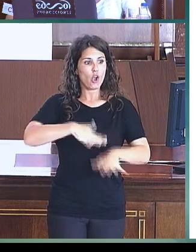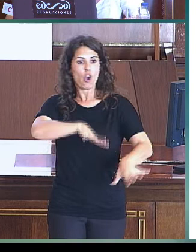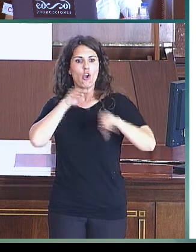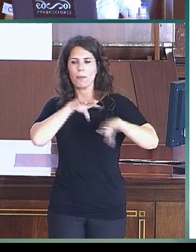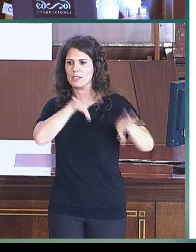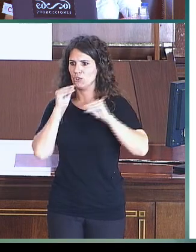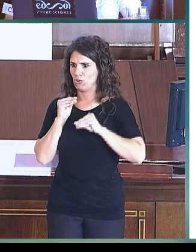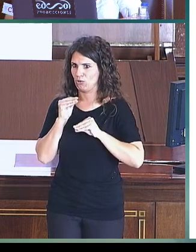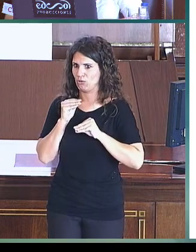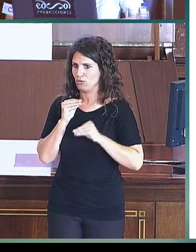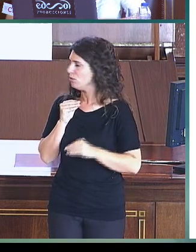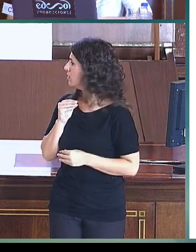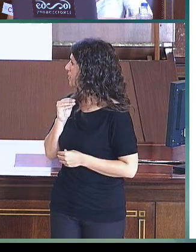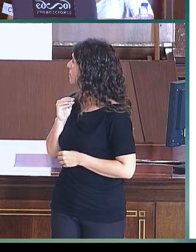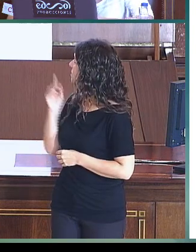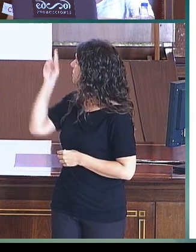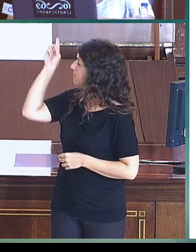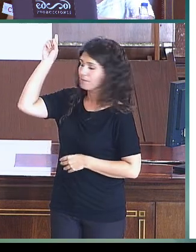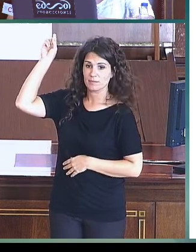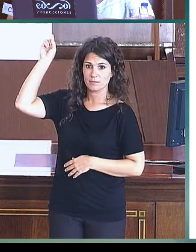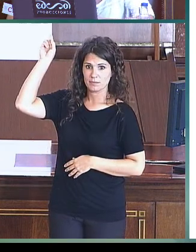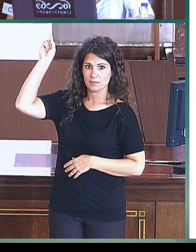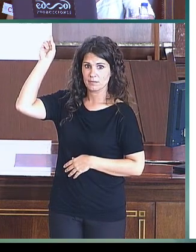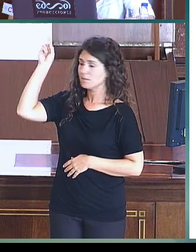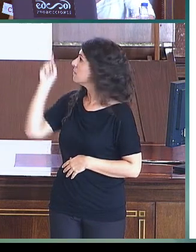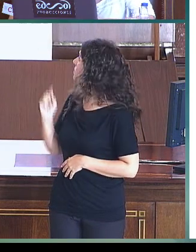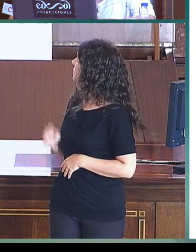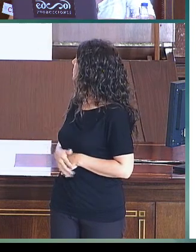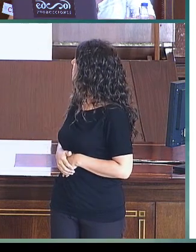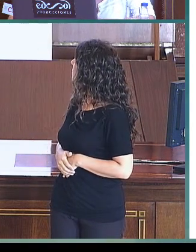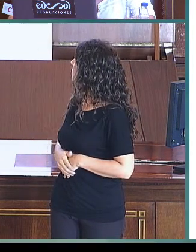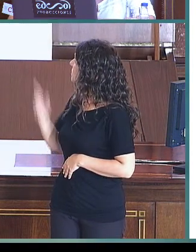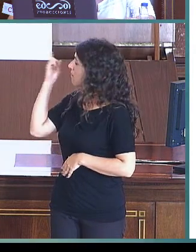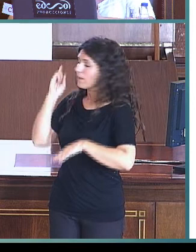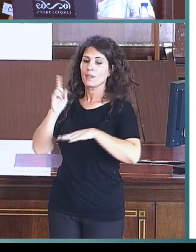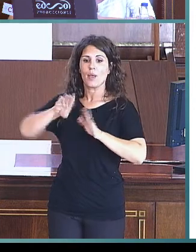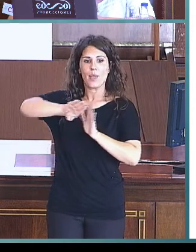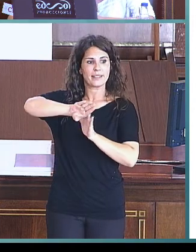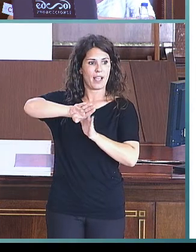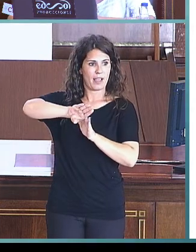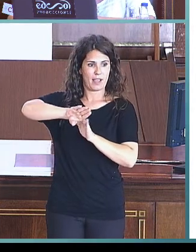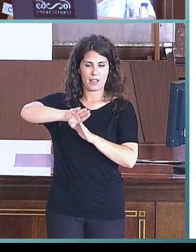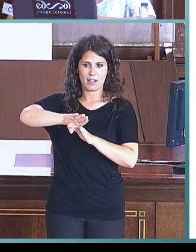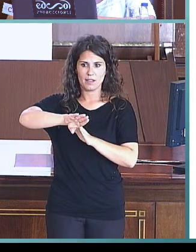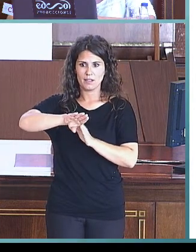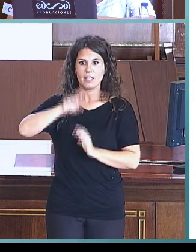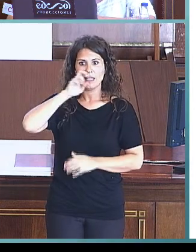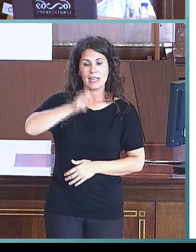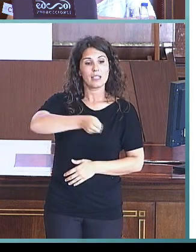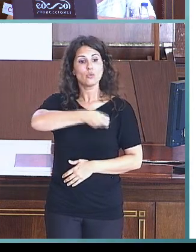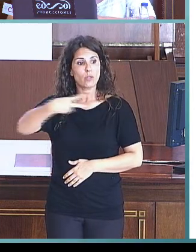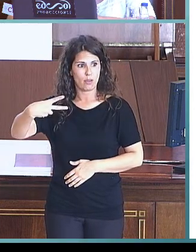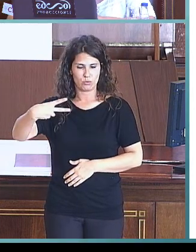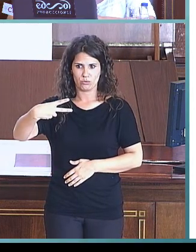podéis ver aquí en la gráfica de vuestra derecha, estos son los resultados que obtenían